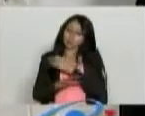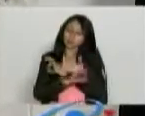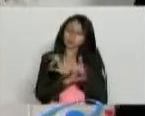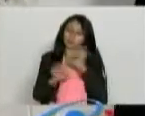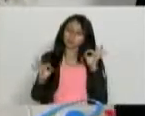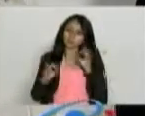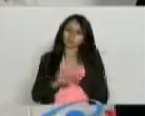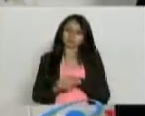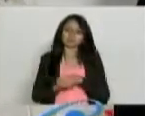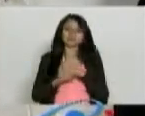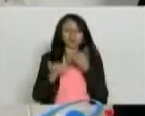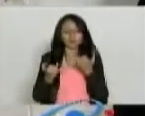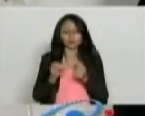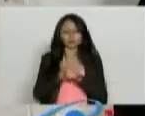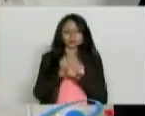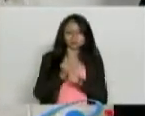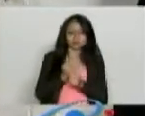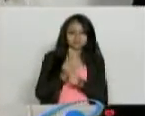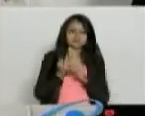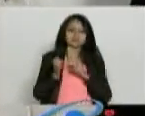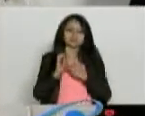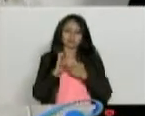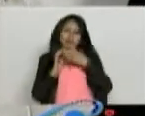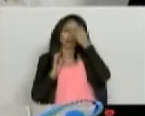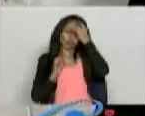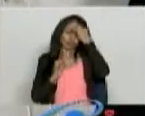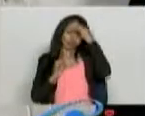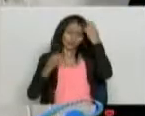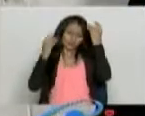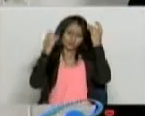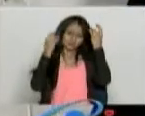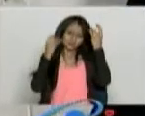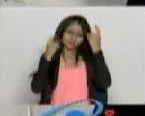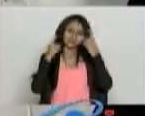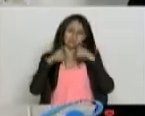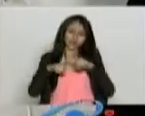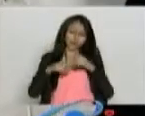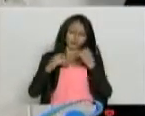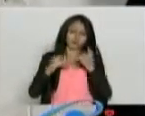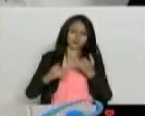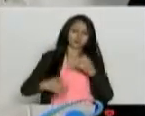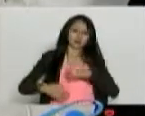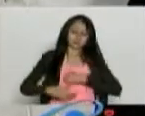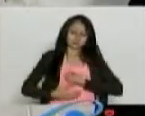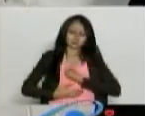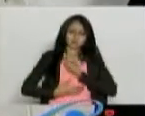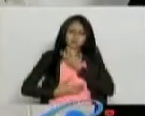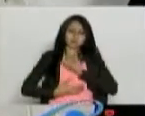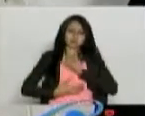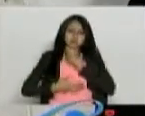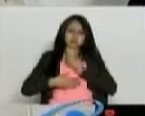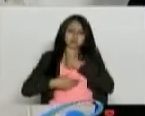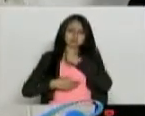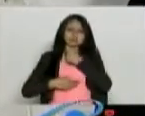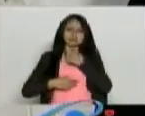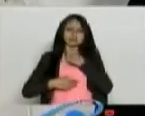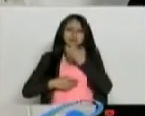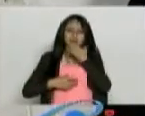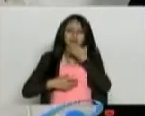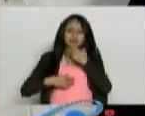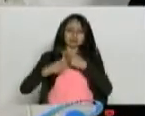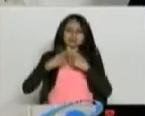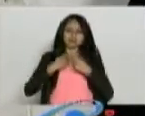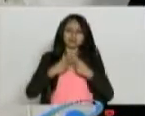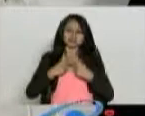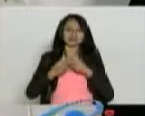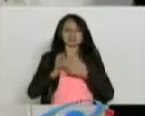Cuando el estreñimiento da migraña. Entonces lo mismo, la gastritis. Cuando el estreñimiento da gastritis. Es que es una pregunta